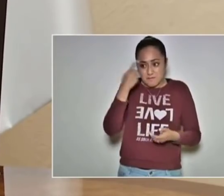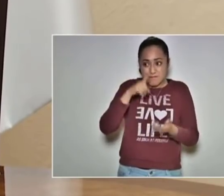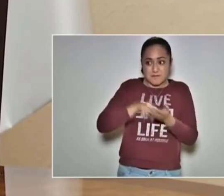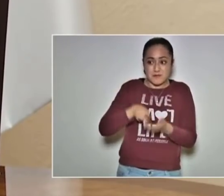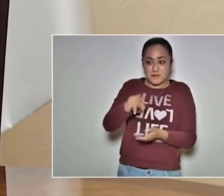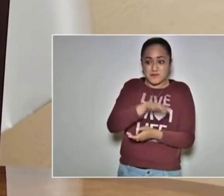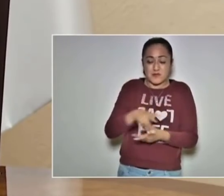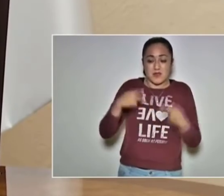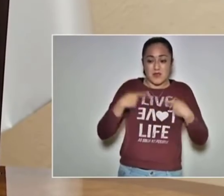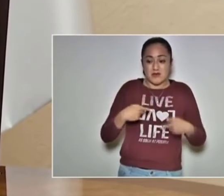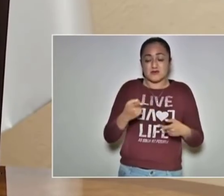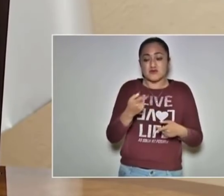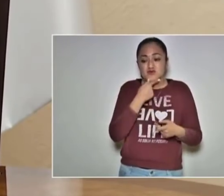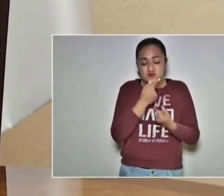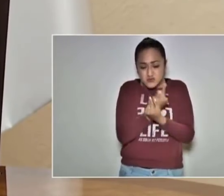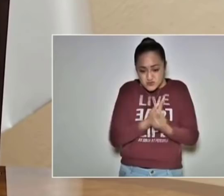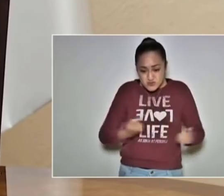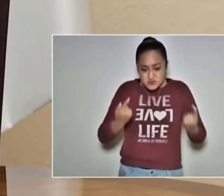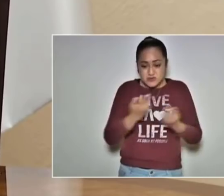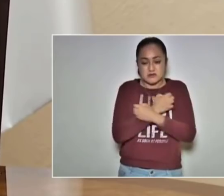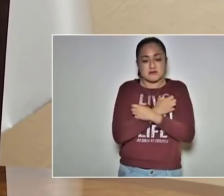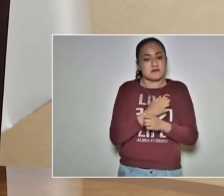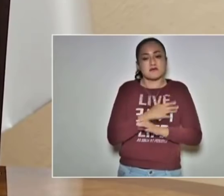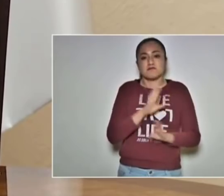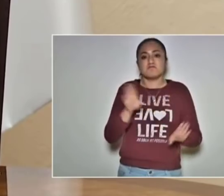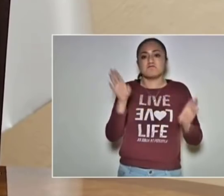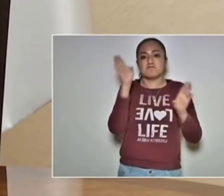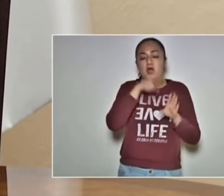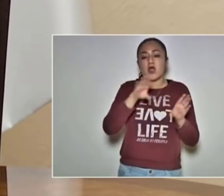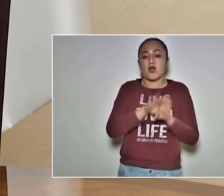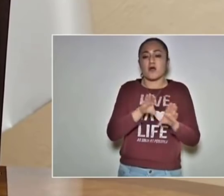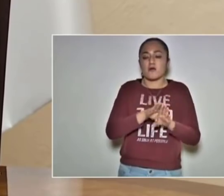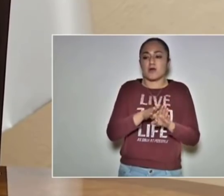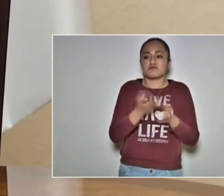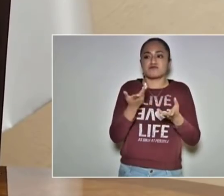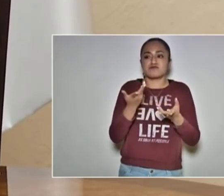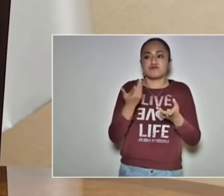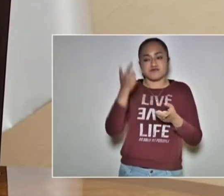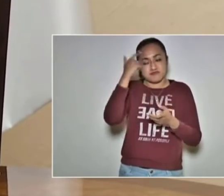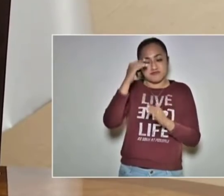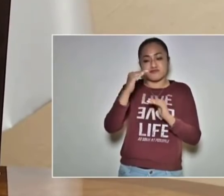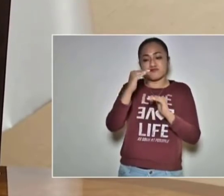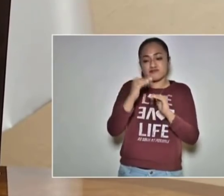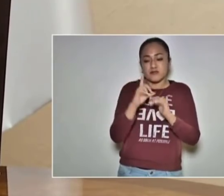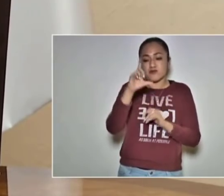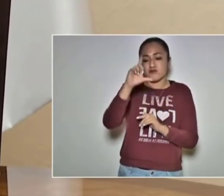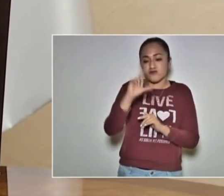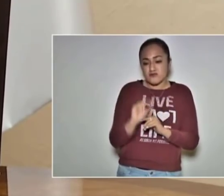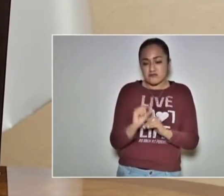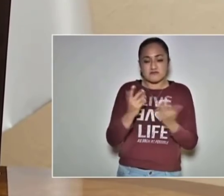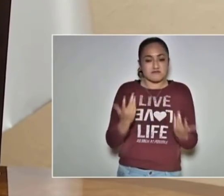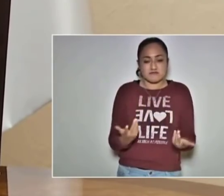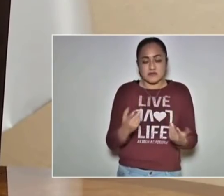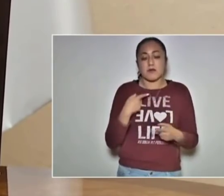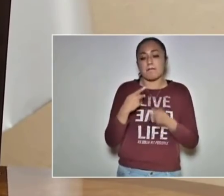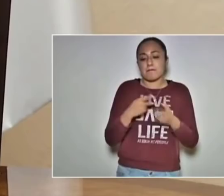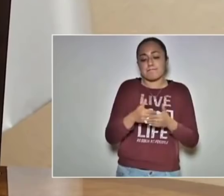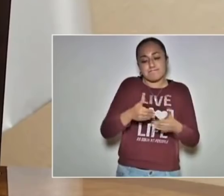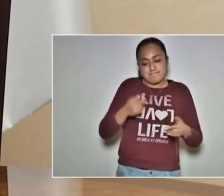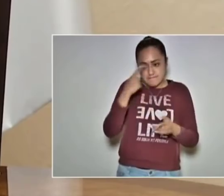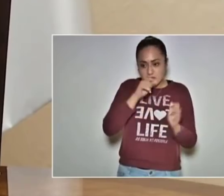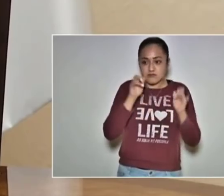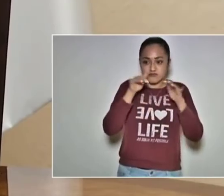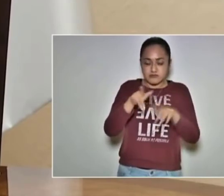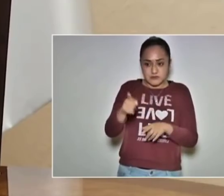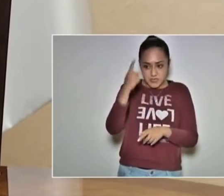educativo sería enorme, profunda. Entonces, tenemos que prepararnos y lo estamos haciendo